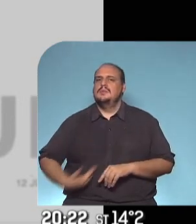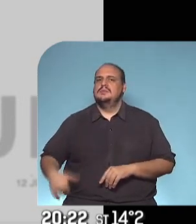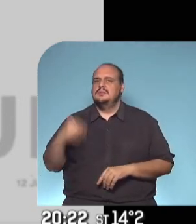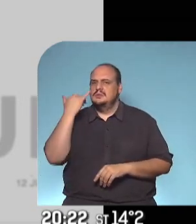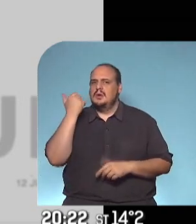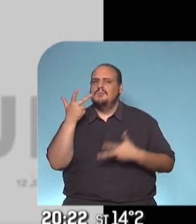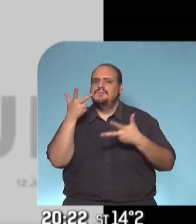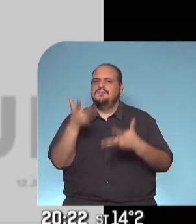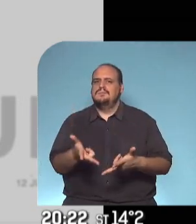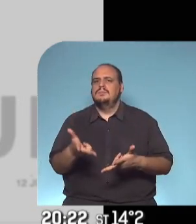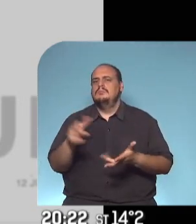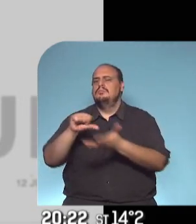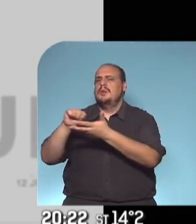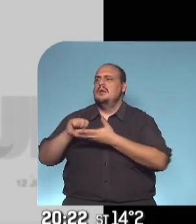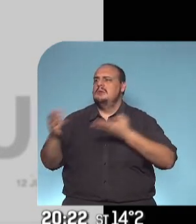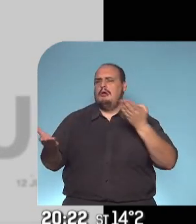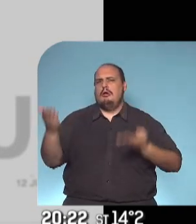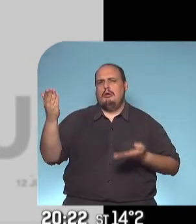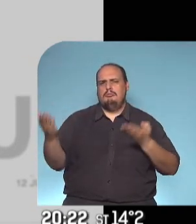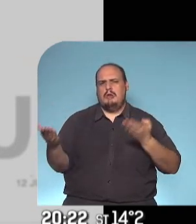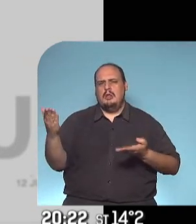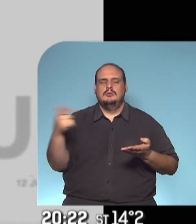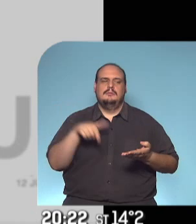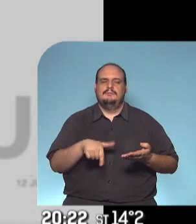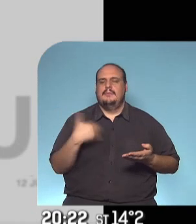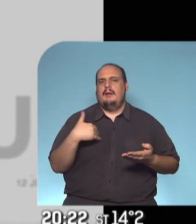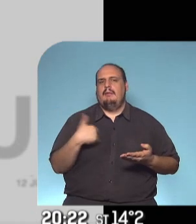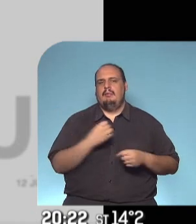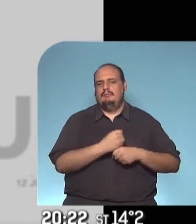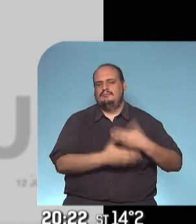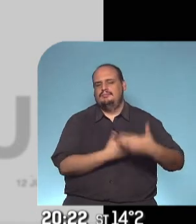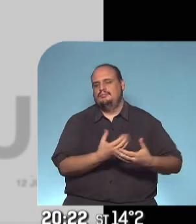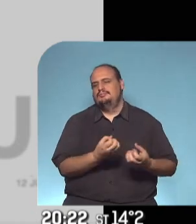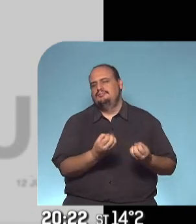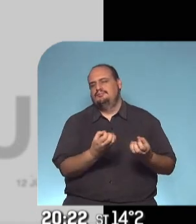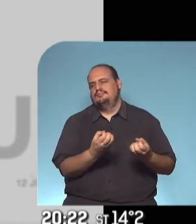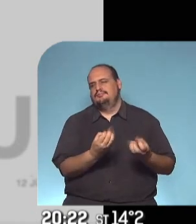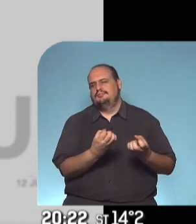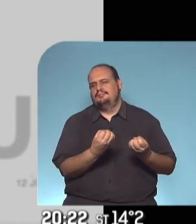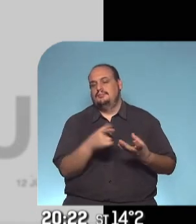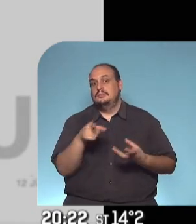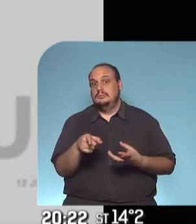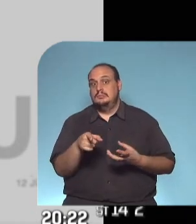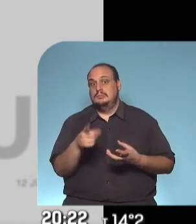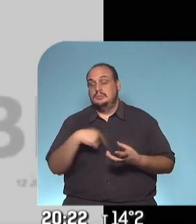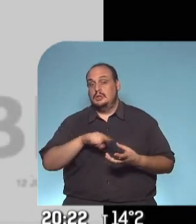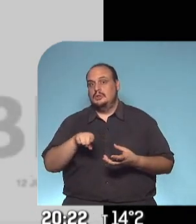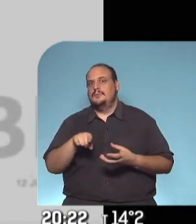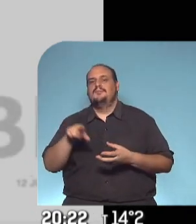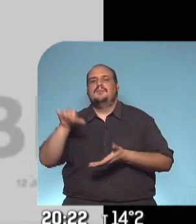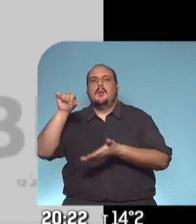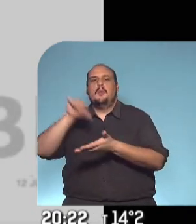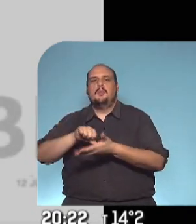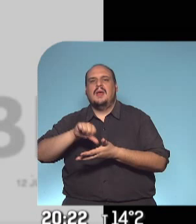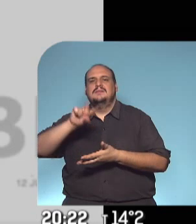en la comparación con otros países nos damos cuenta que lo que hicimos acá tiene sentido también dijo no caer en una crisis como la que tuvo el País Vasco la que